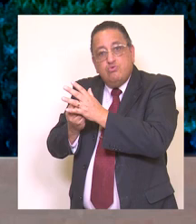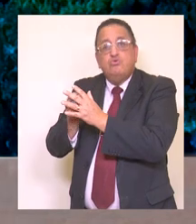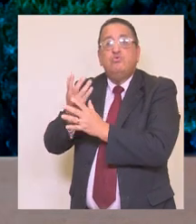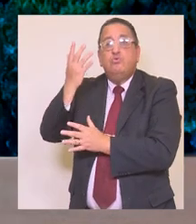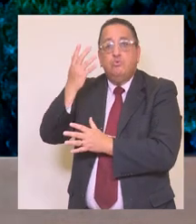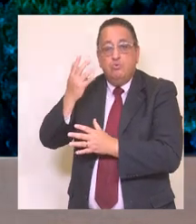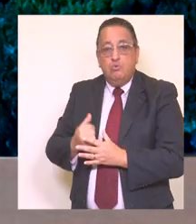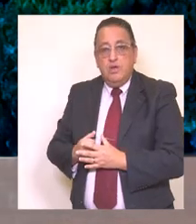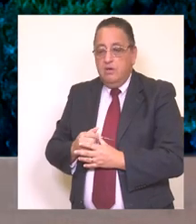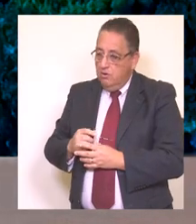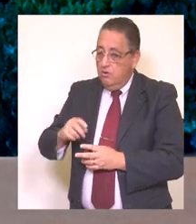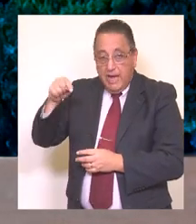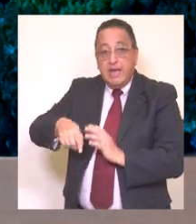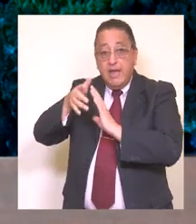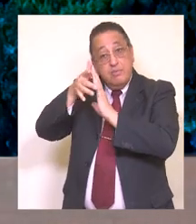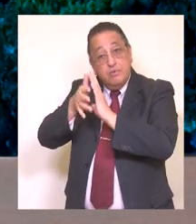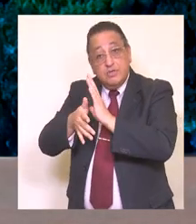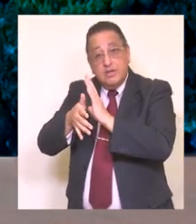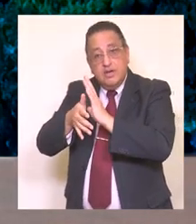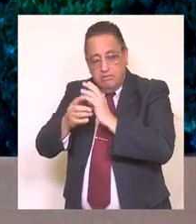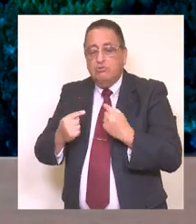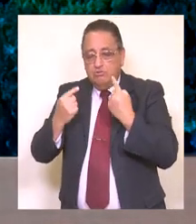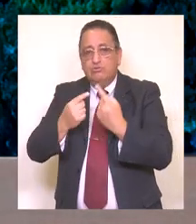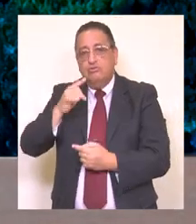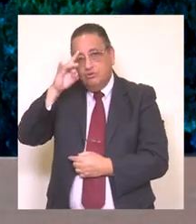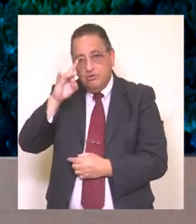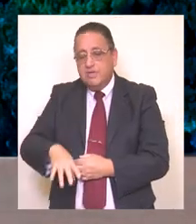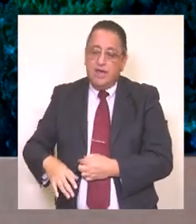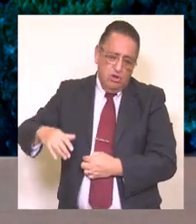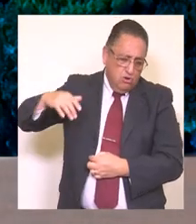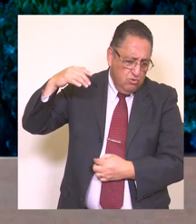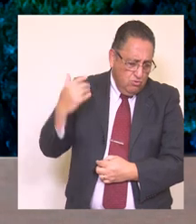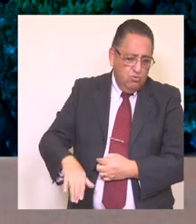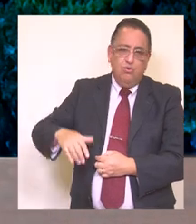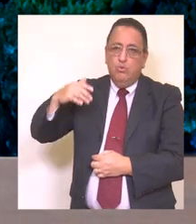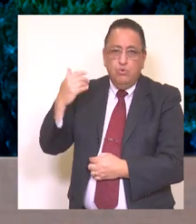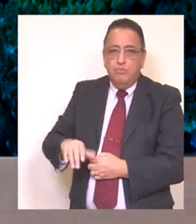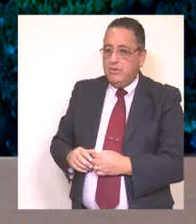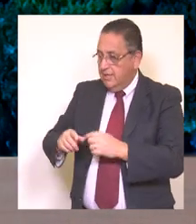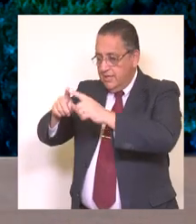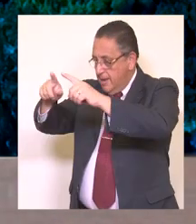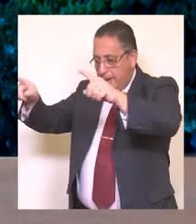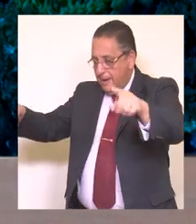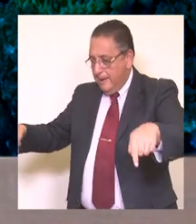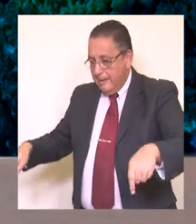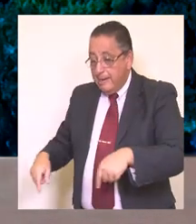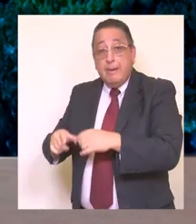lo importante que es disponer de espacios y actividades recreativas para nuestra comunidad y sus familias. Por eso,